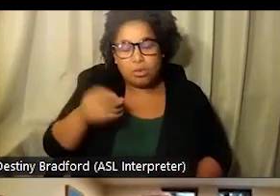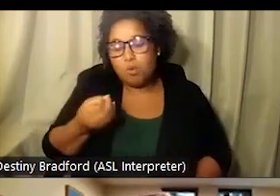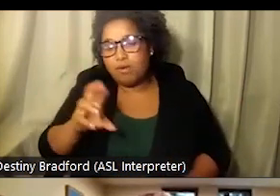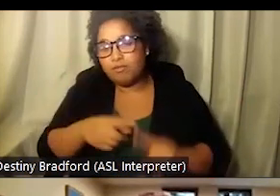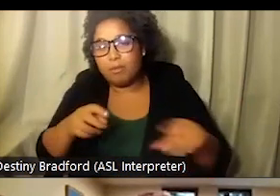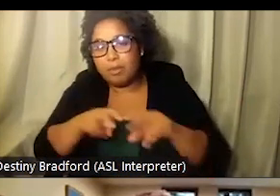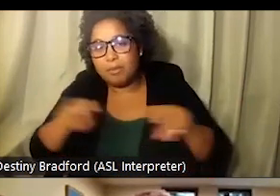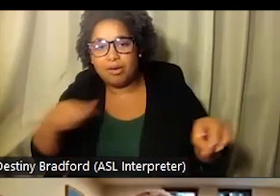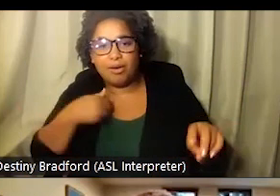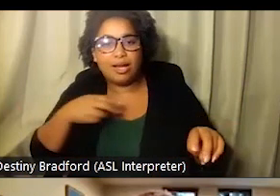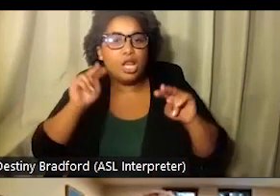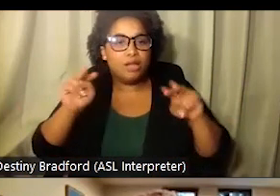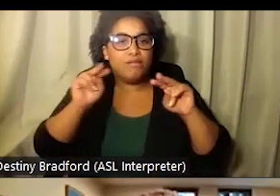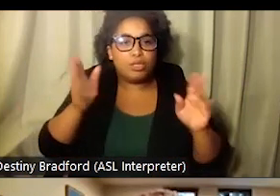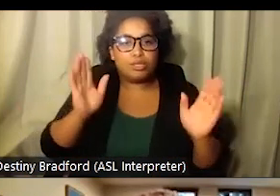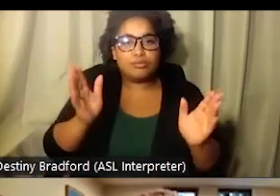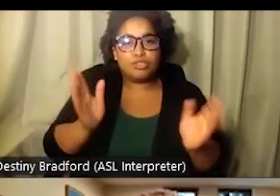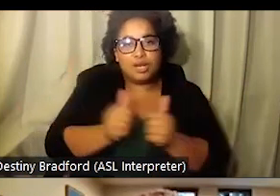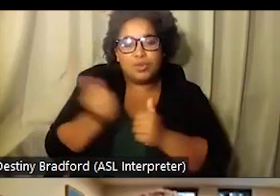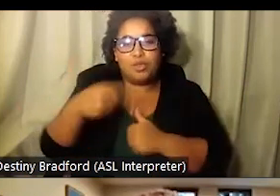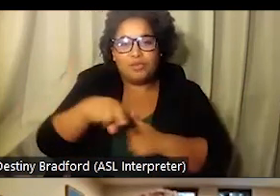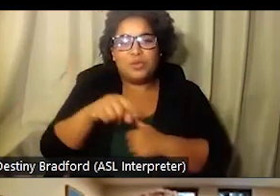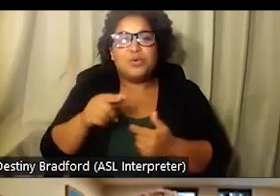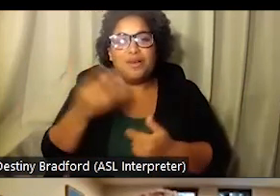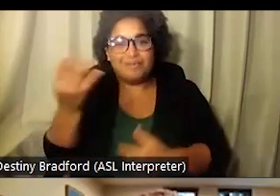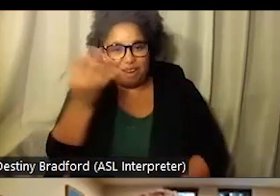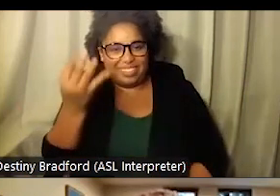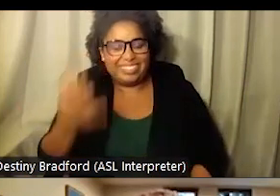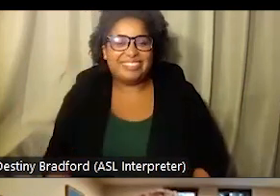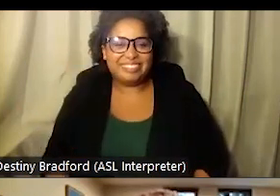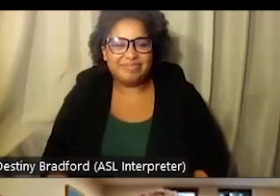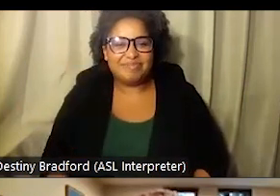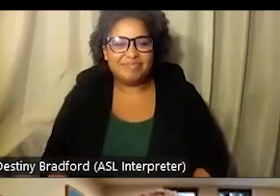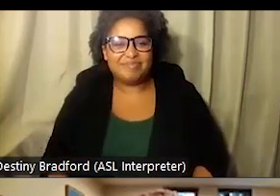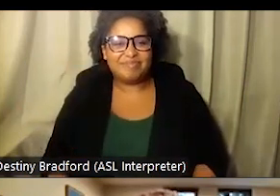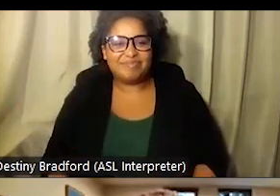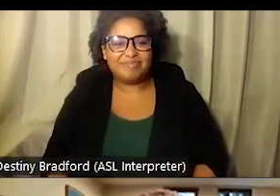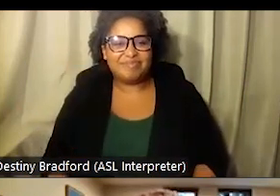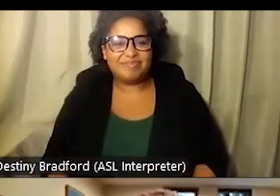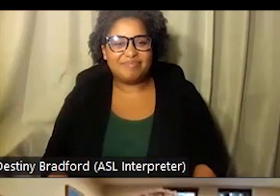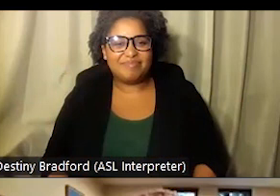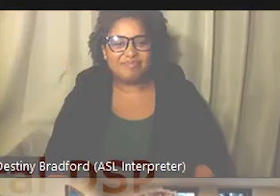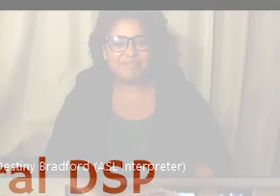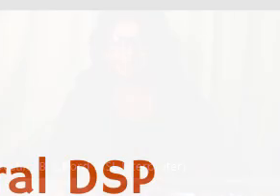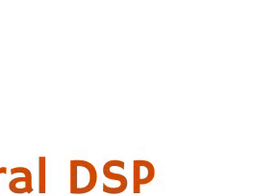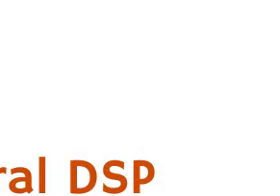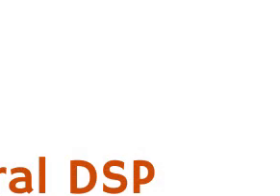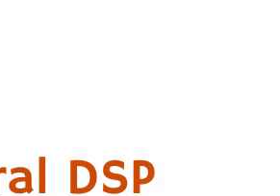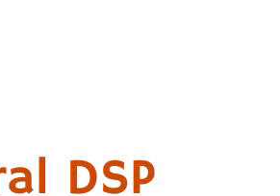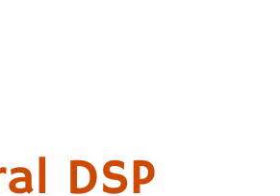Entonces yo estaré también disponible día viernes para responder a cualquier pregunta que surja de esta presentación y de nuevo gracias por permitirme estar aquí.